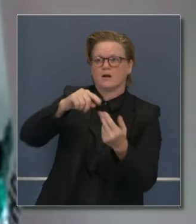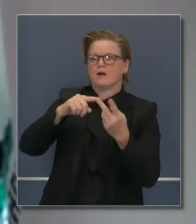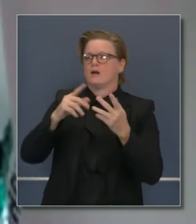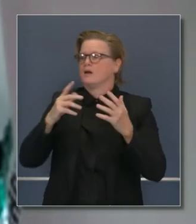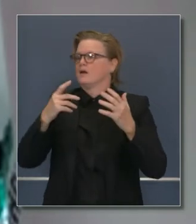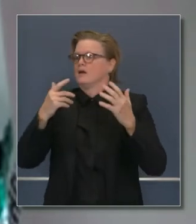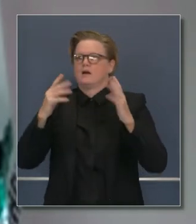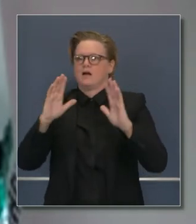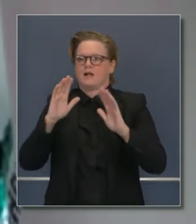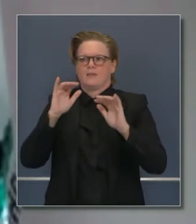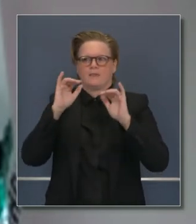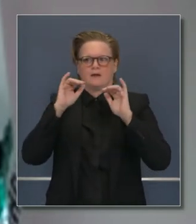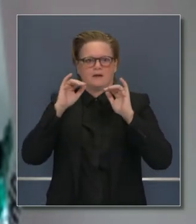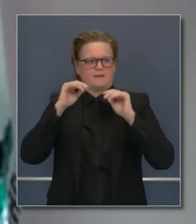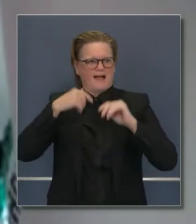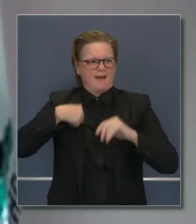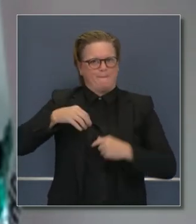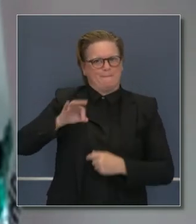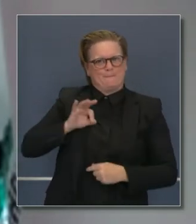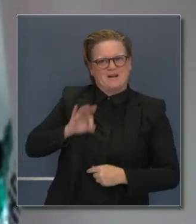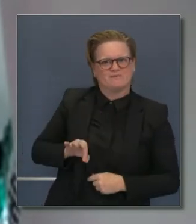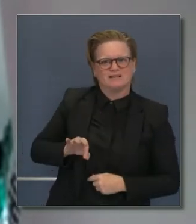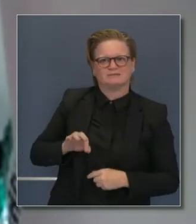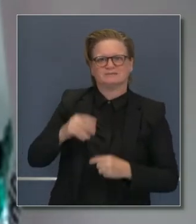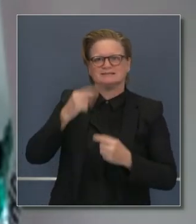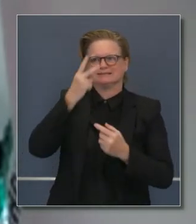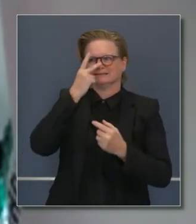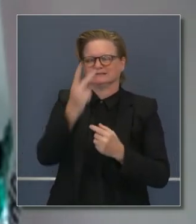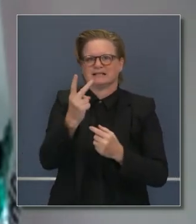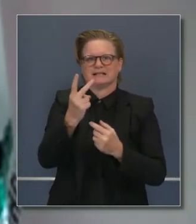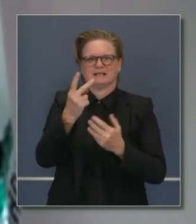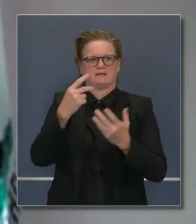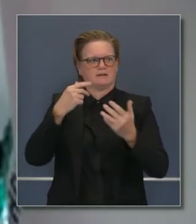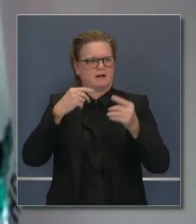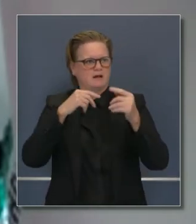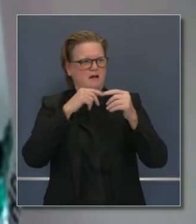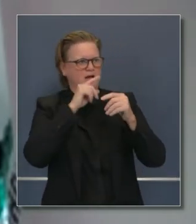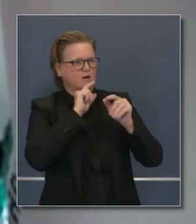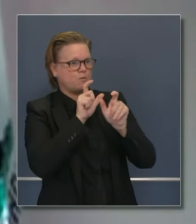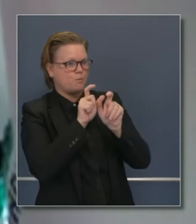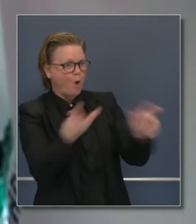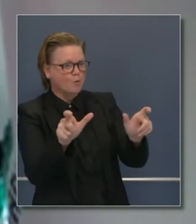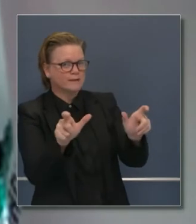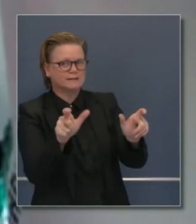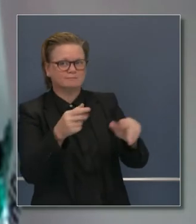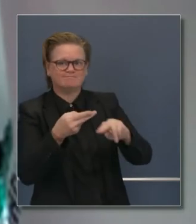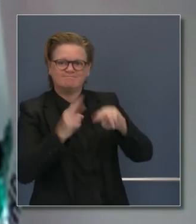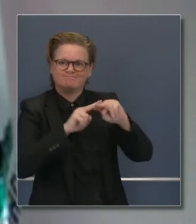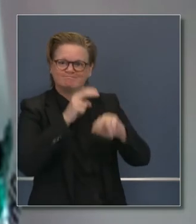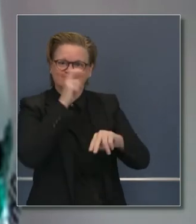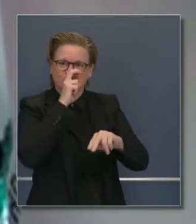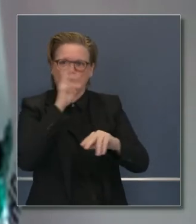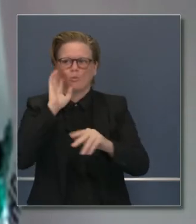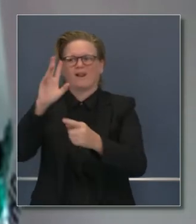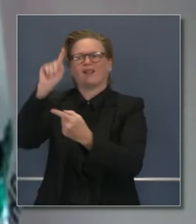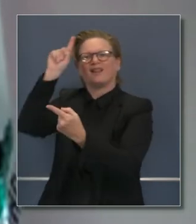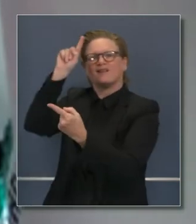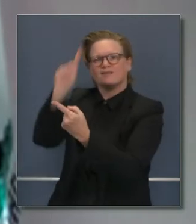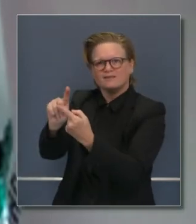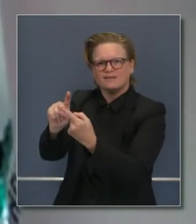podemos conseguir esas ganancias que necesitamos. Para seguir más